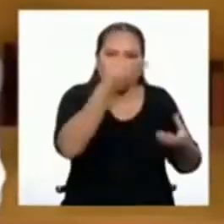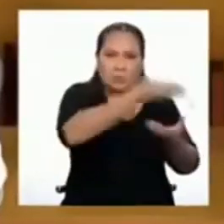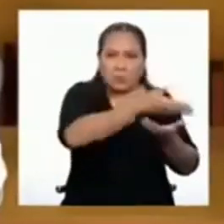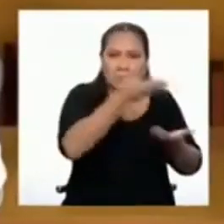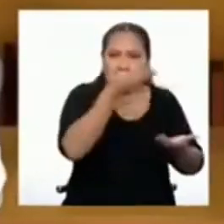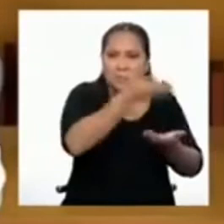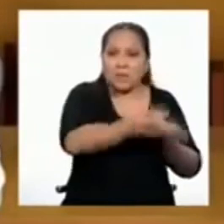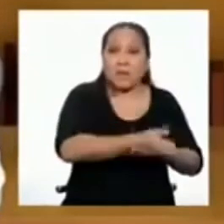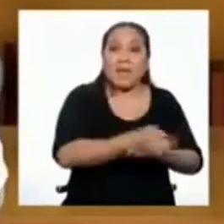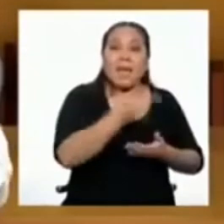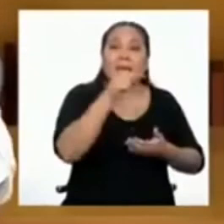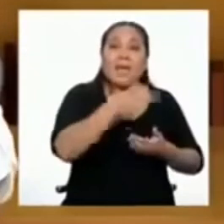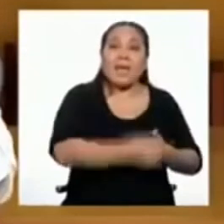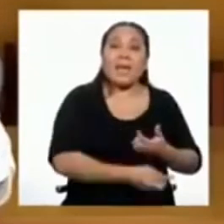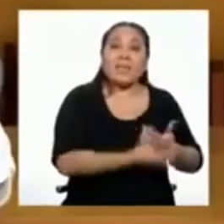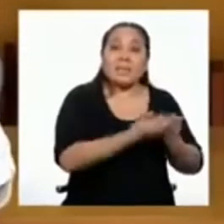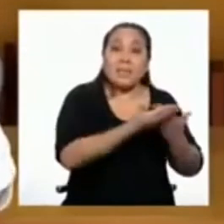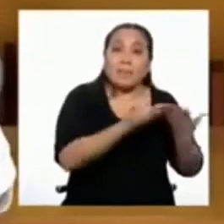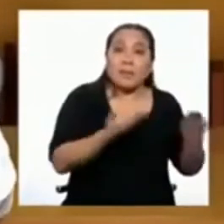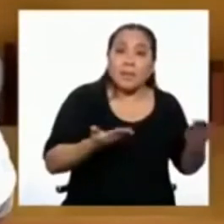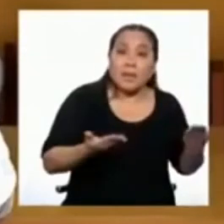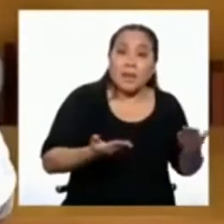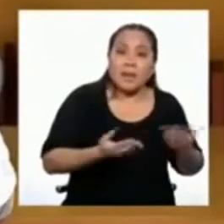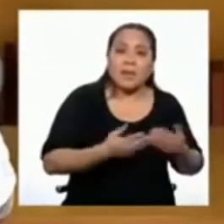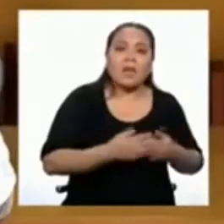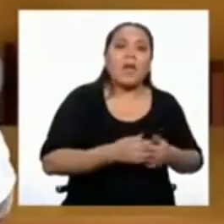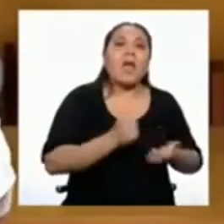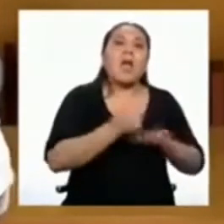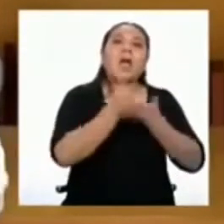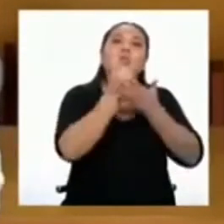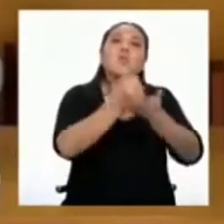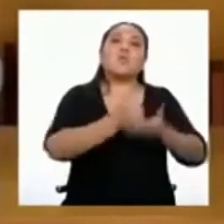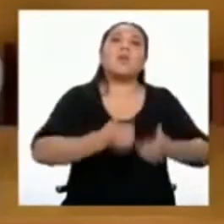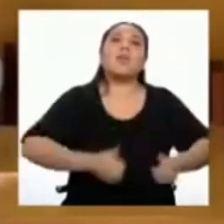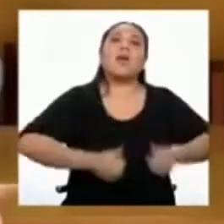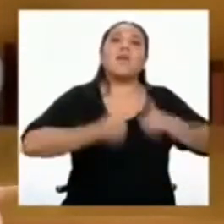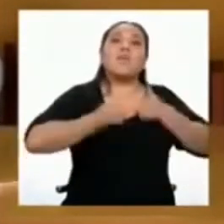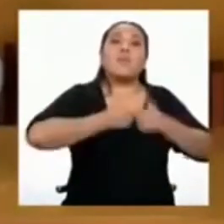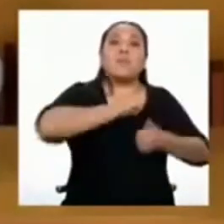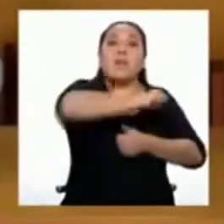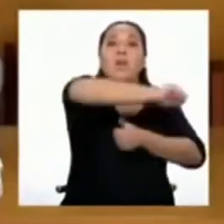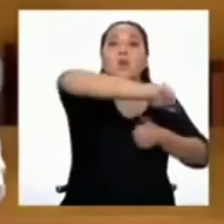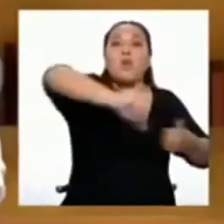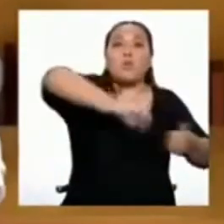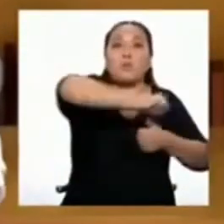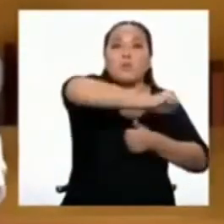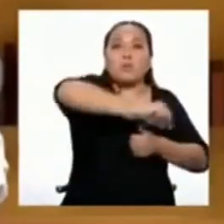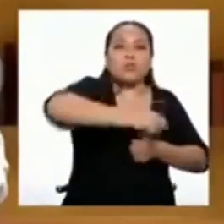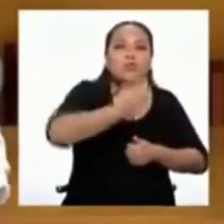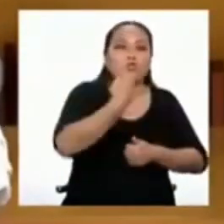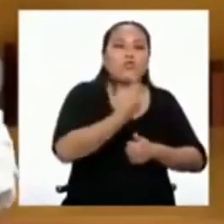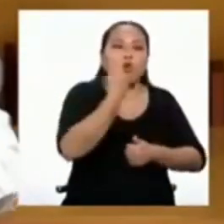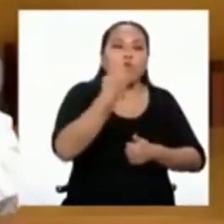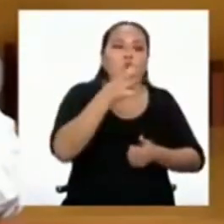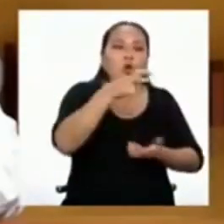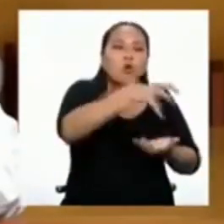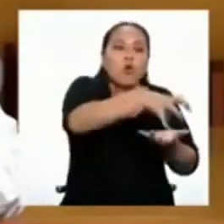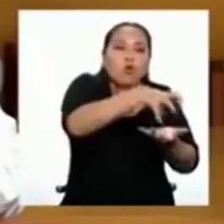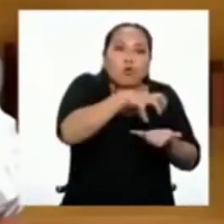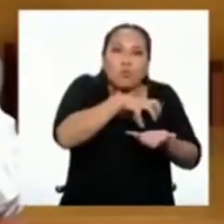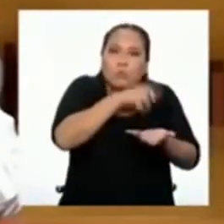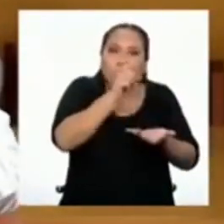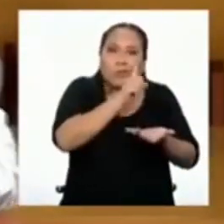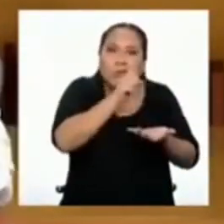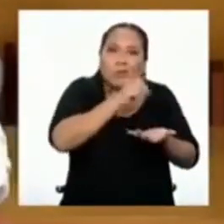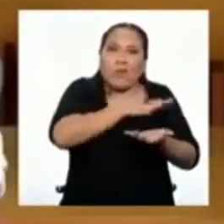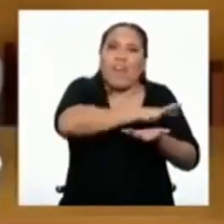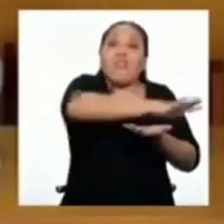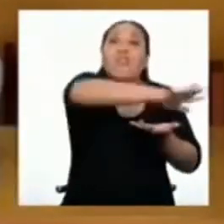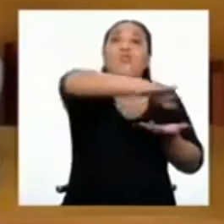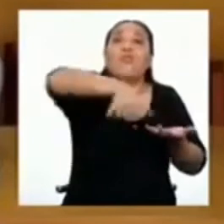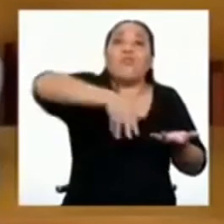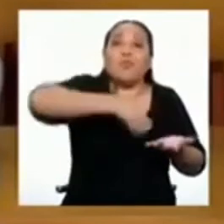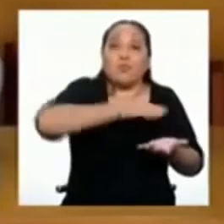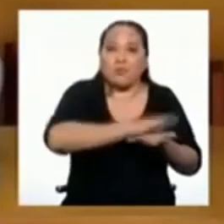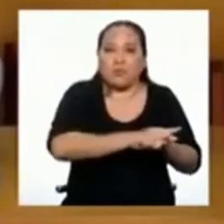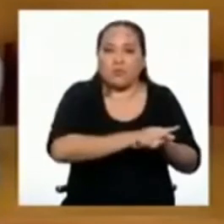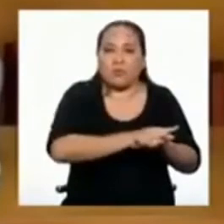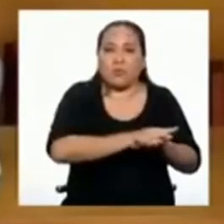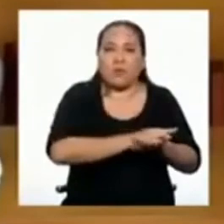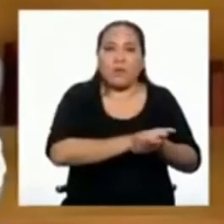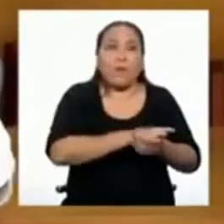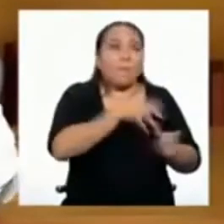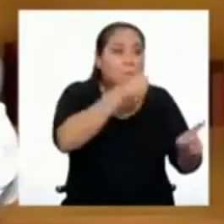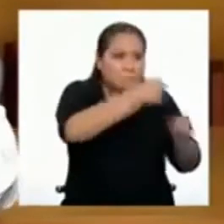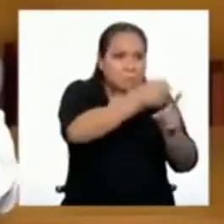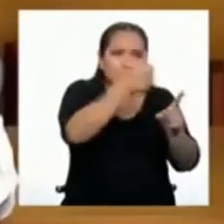es un bien que contribuye a la vida en común y no al beneficio exclusivo de un particular. Nos